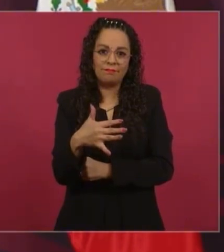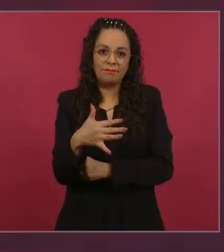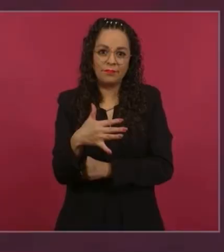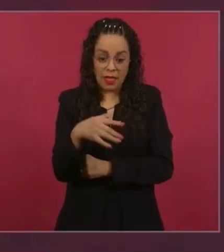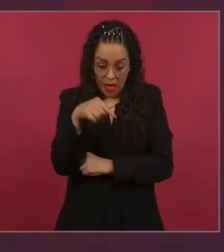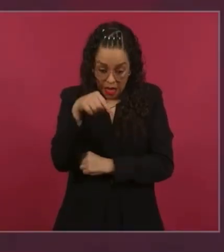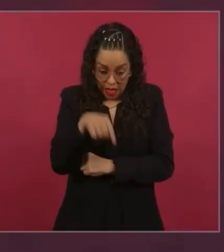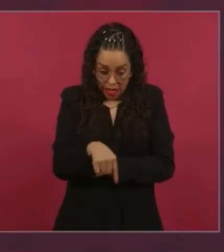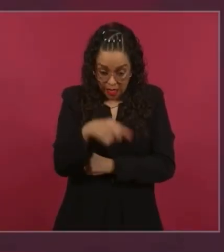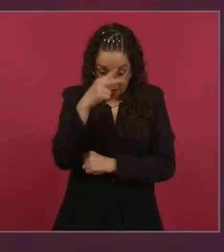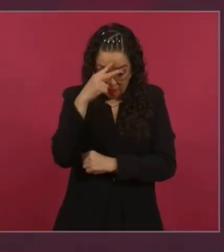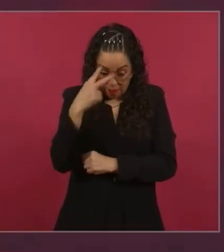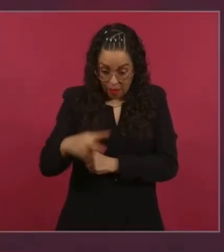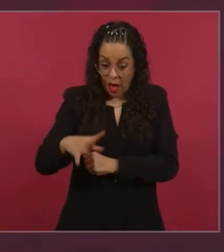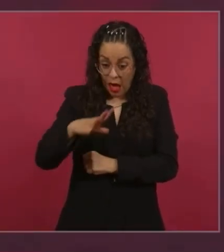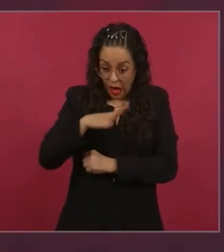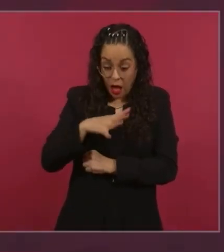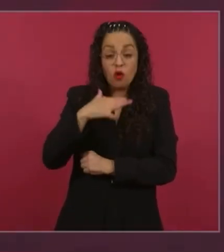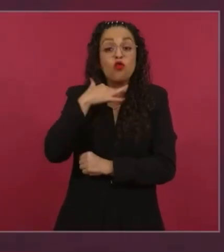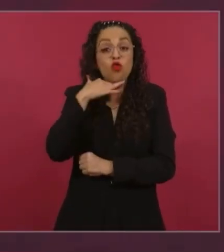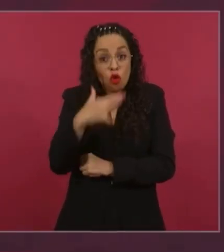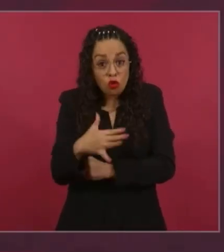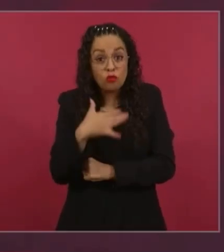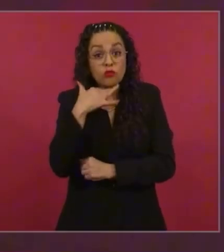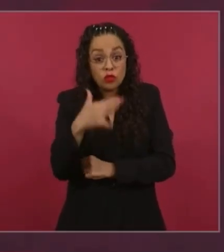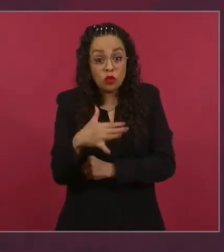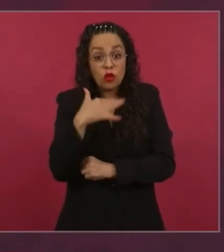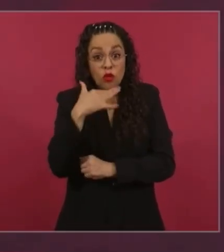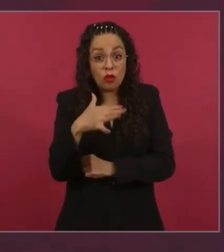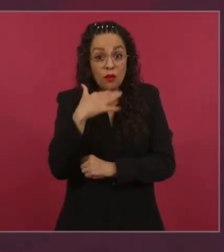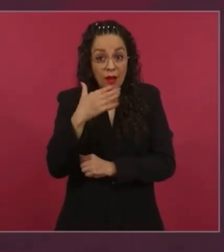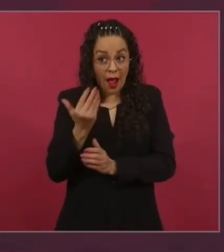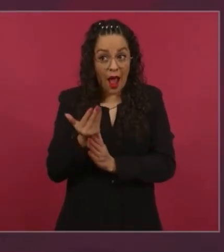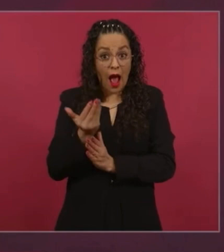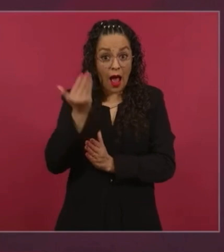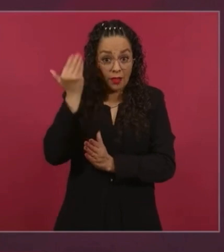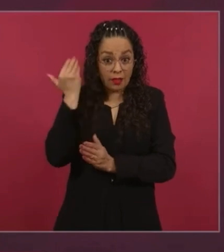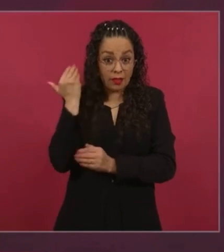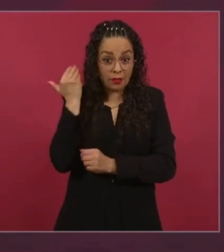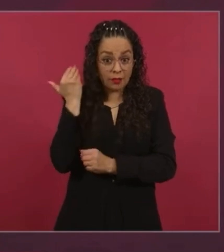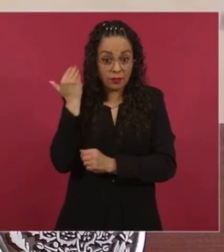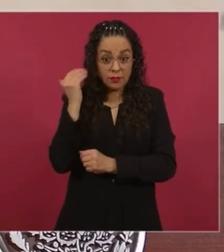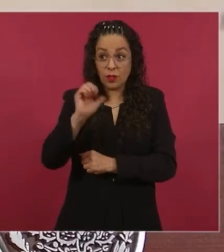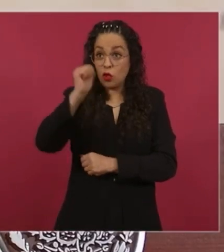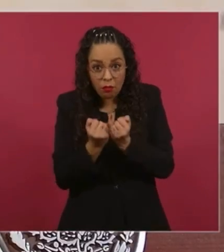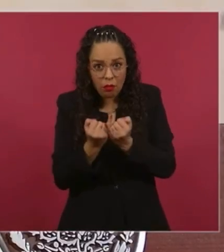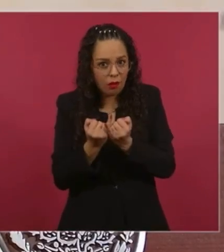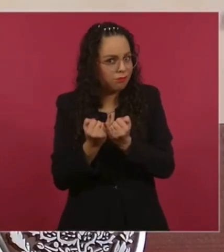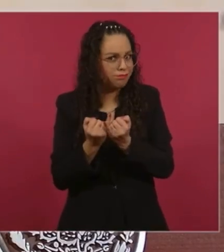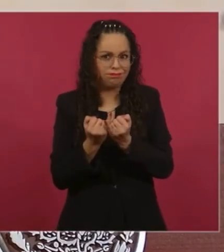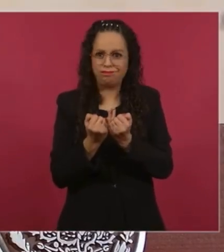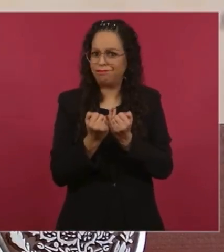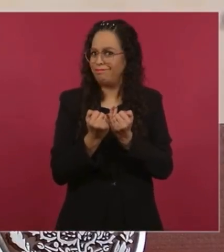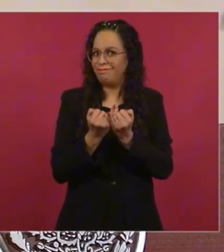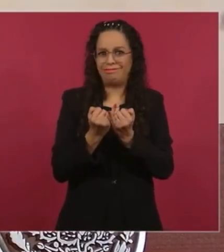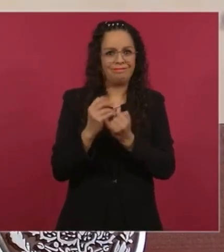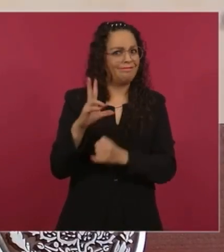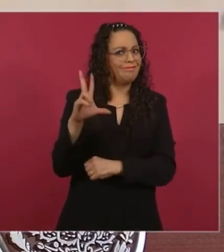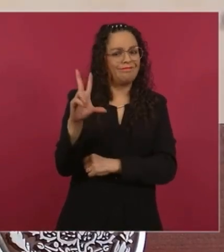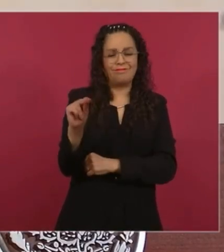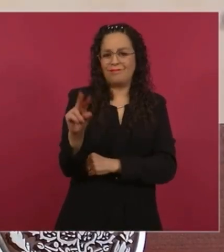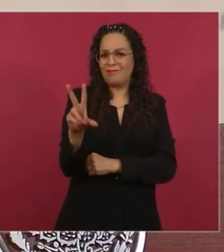en México no se da en otros países, o al menos